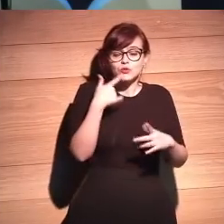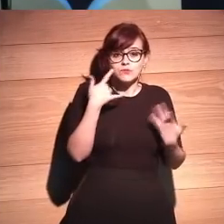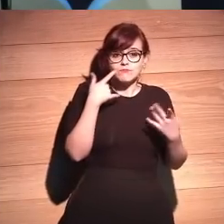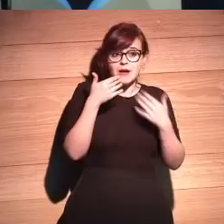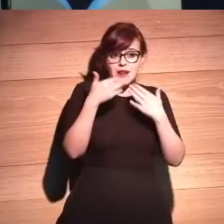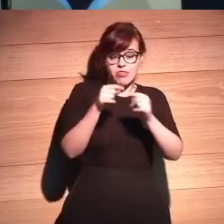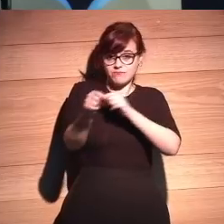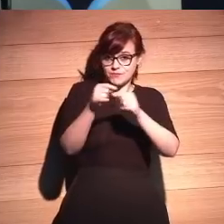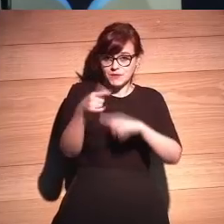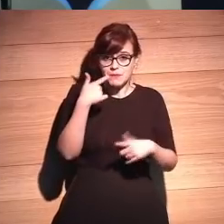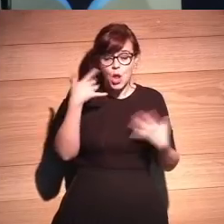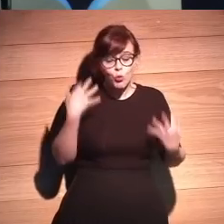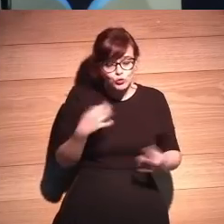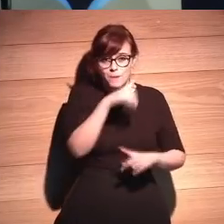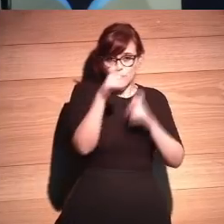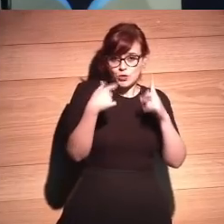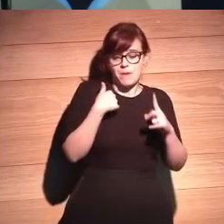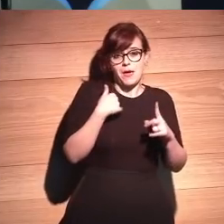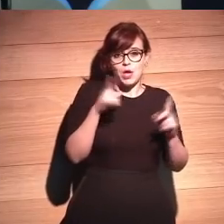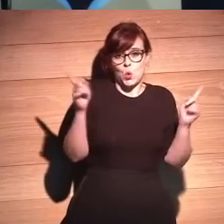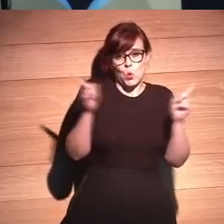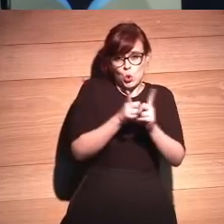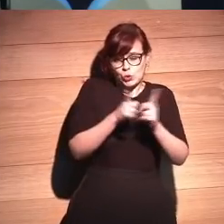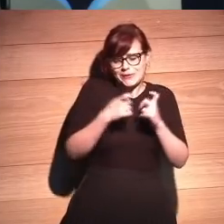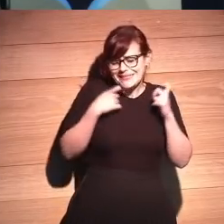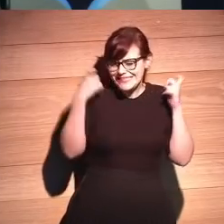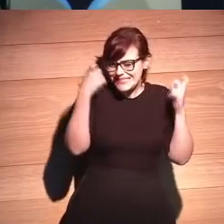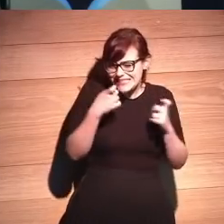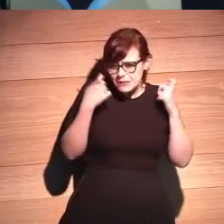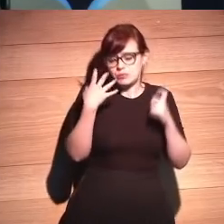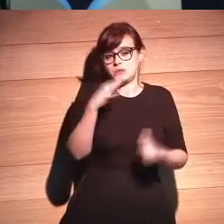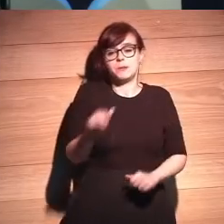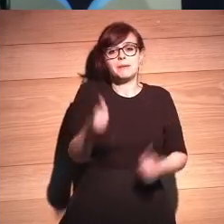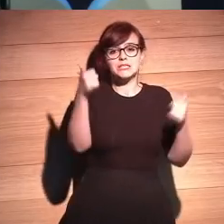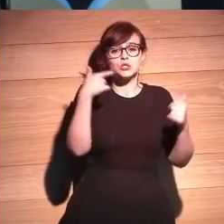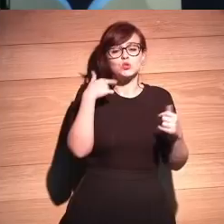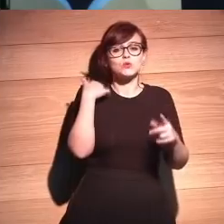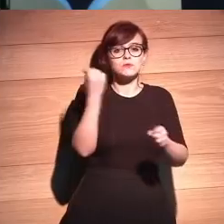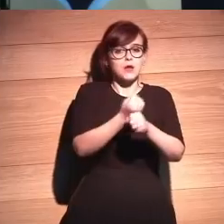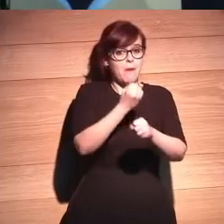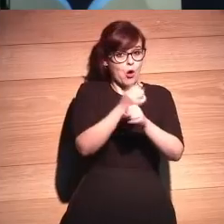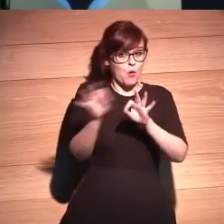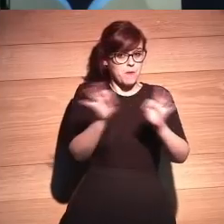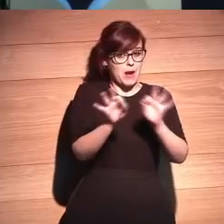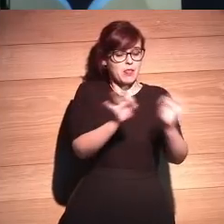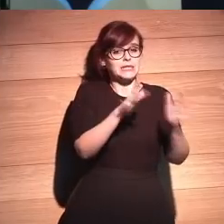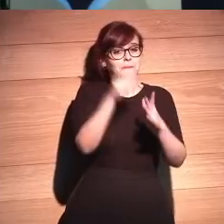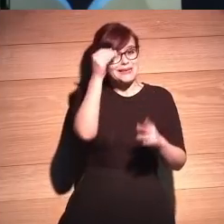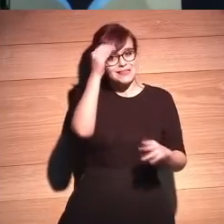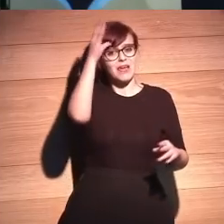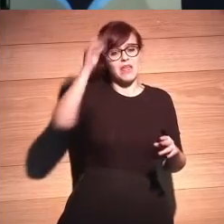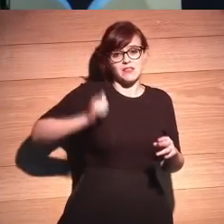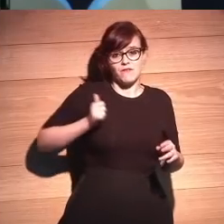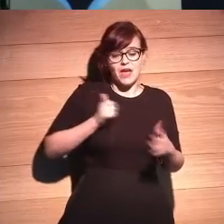pero bueno mi pregunta es la siguiente me han pedido que sea breve y voy a ser lo más breve posible yo preparo un trabajo sobre inteligencia